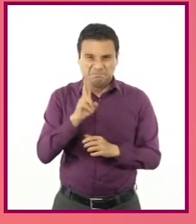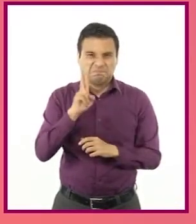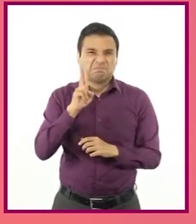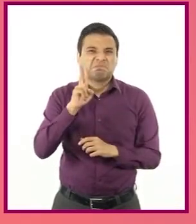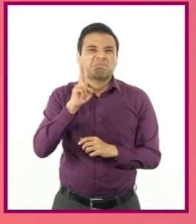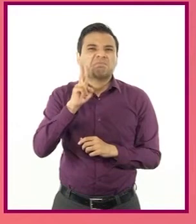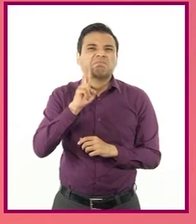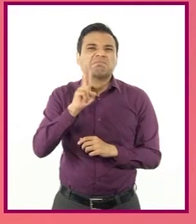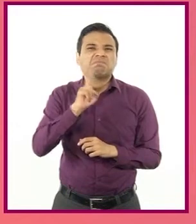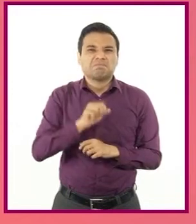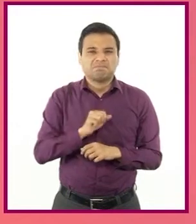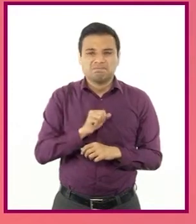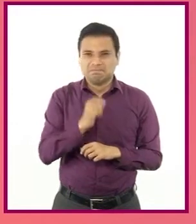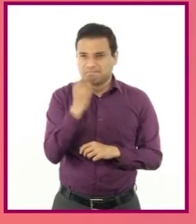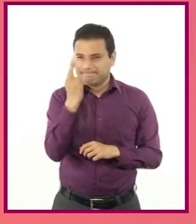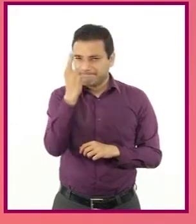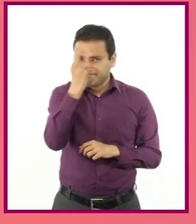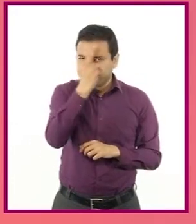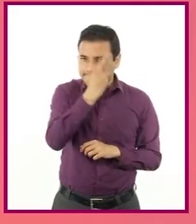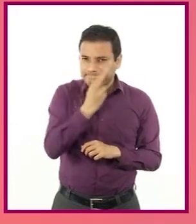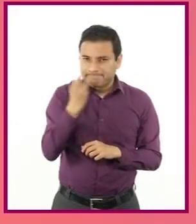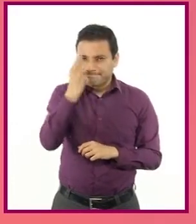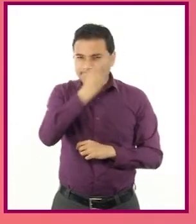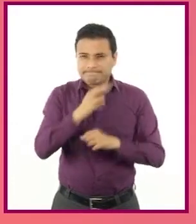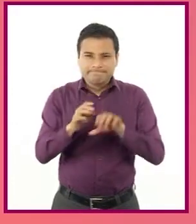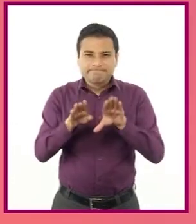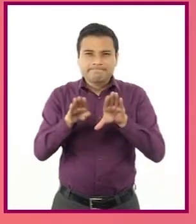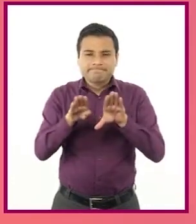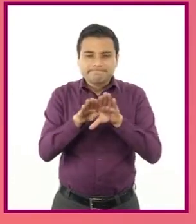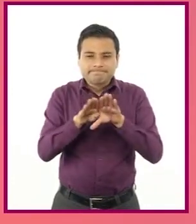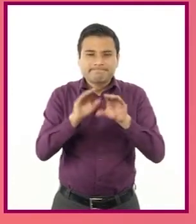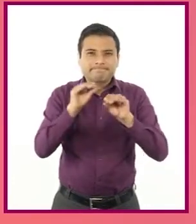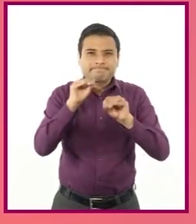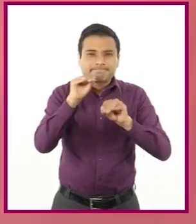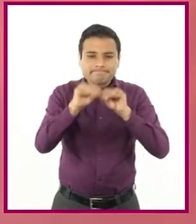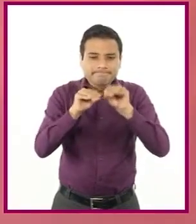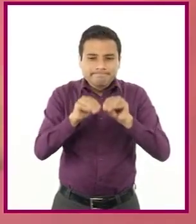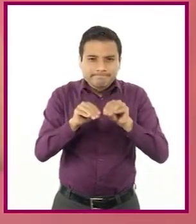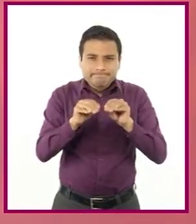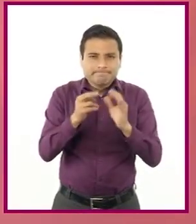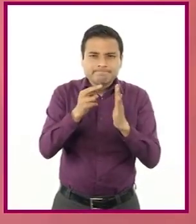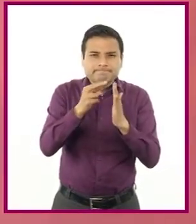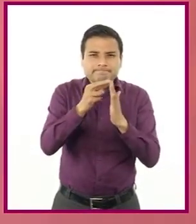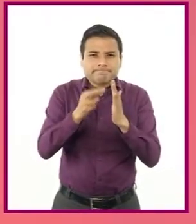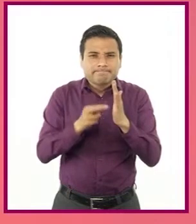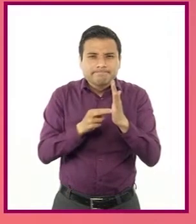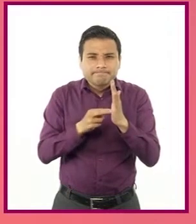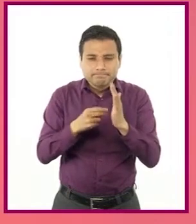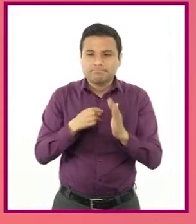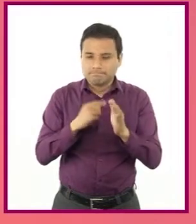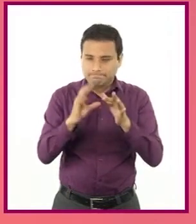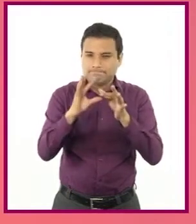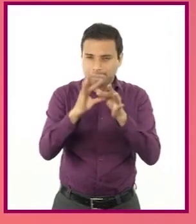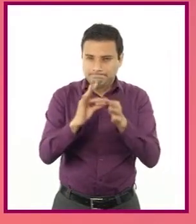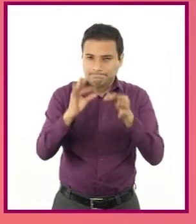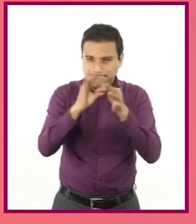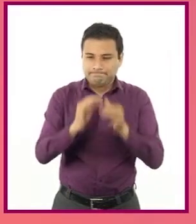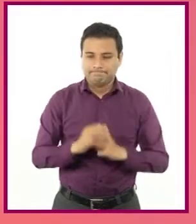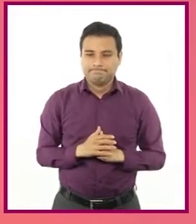un elemento crucial para la elaboración y comprensión de estos textos, los signos de puntuación.